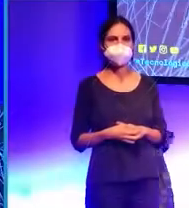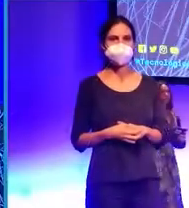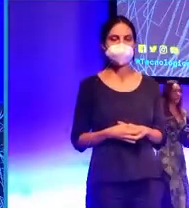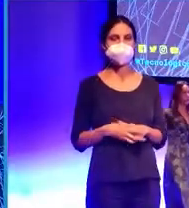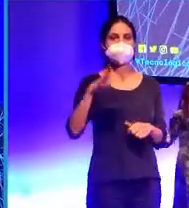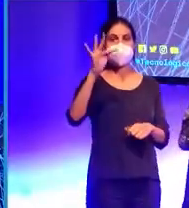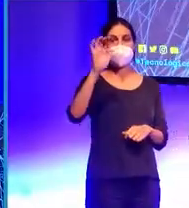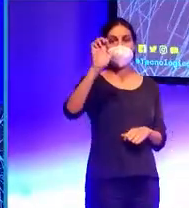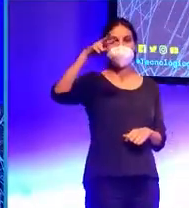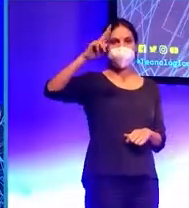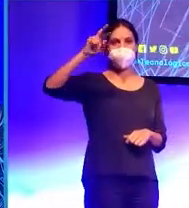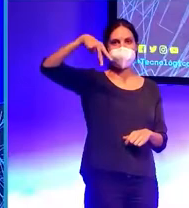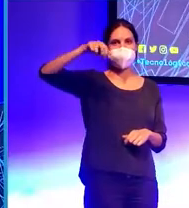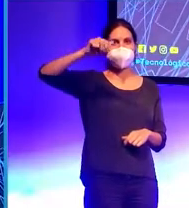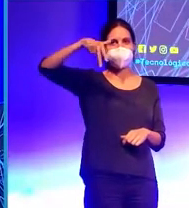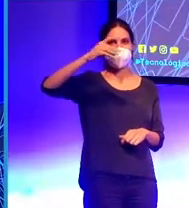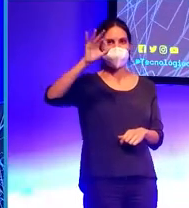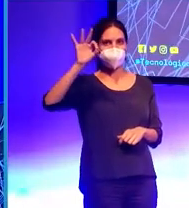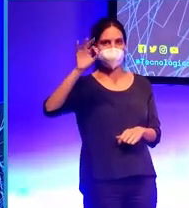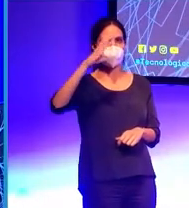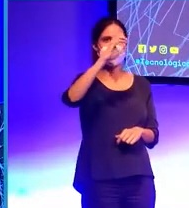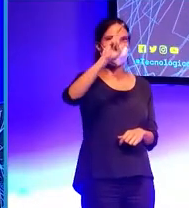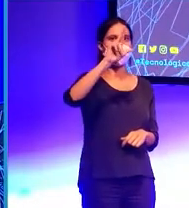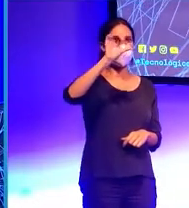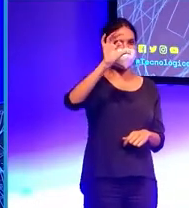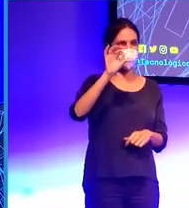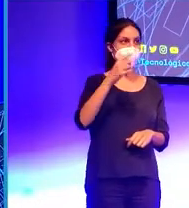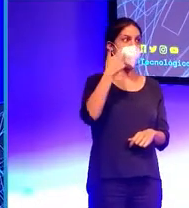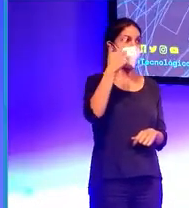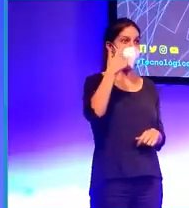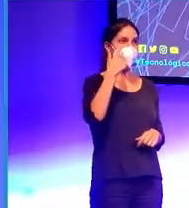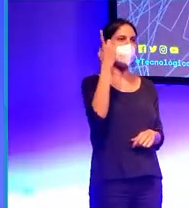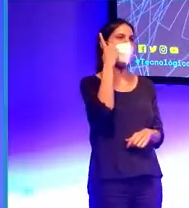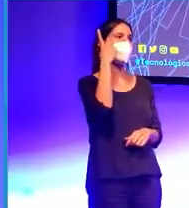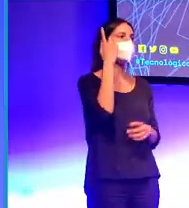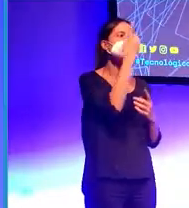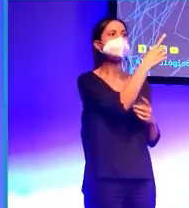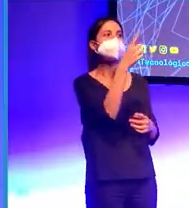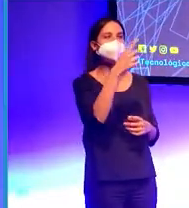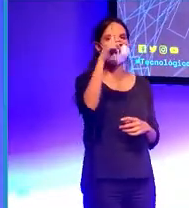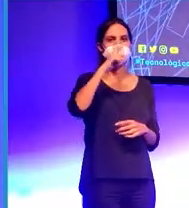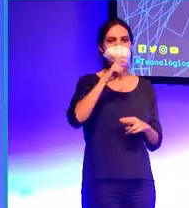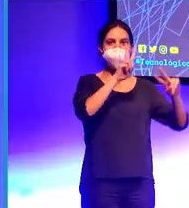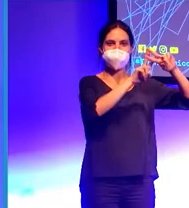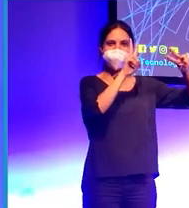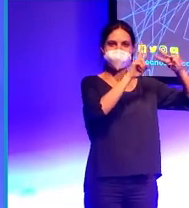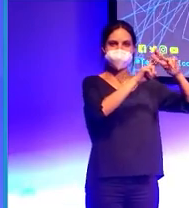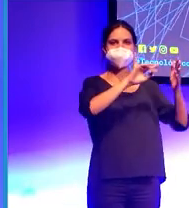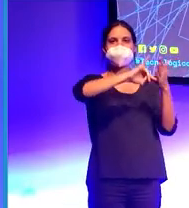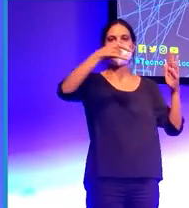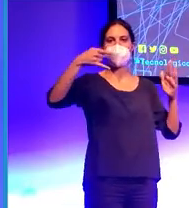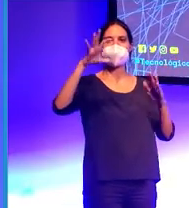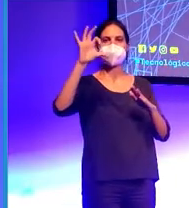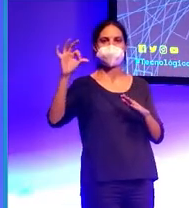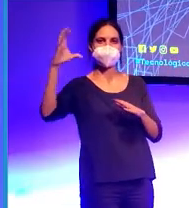Fernando y Carlos, fuerte el aplauso. He visto varios móviles en alto, recuerden, hashtag Tecnológica Santa Cruz en redes sociales. El